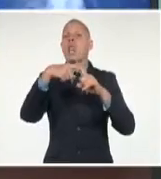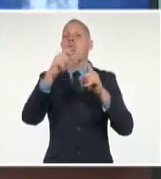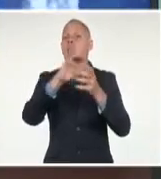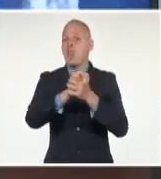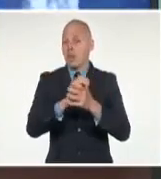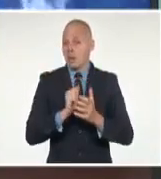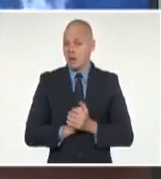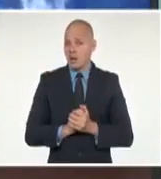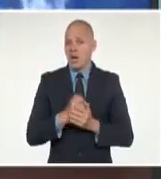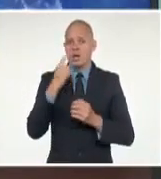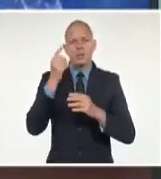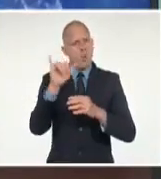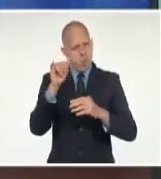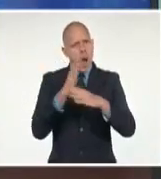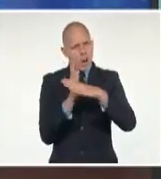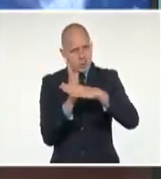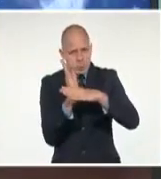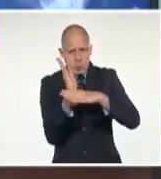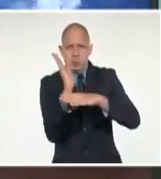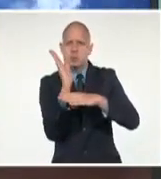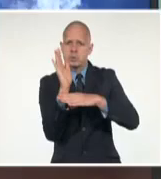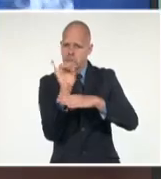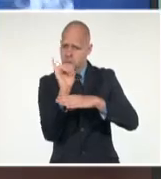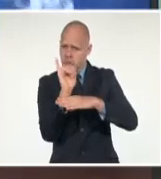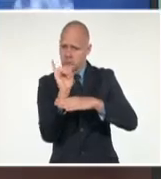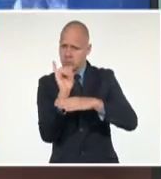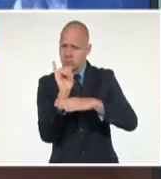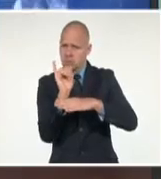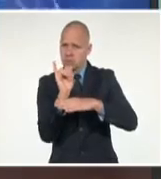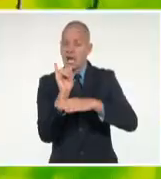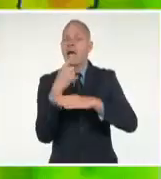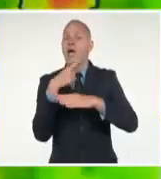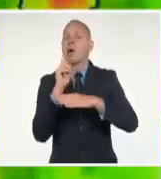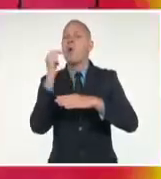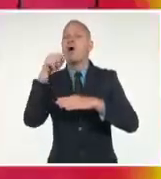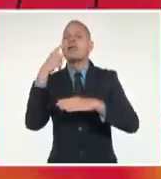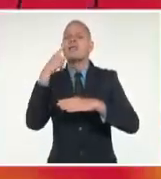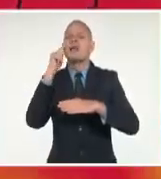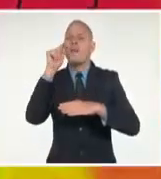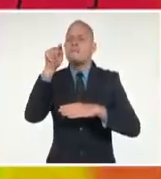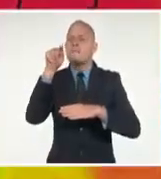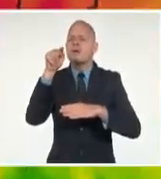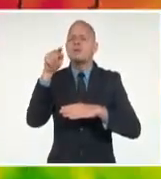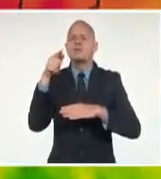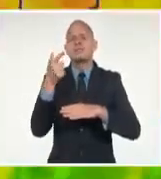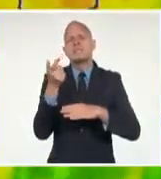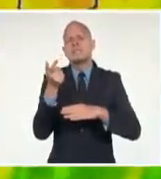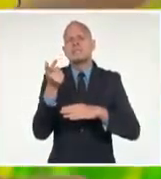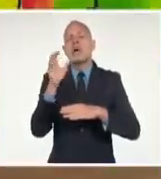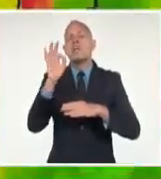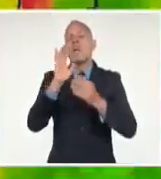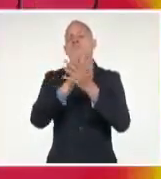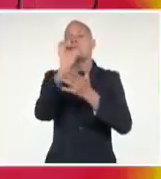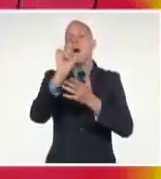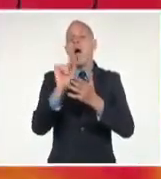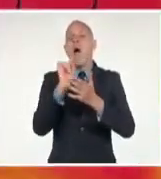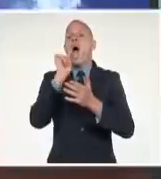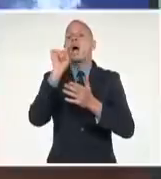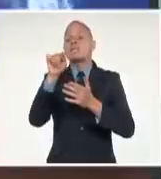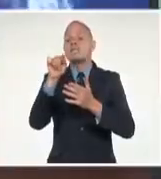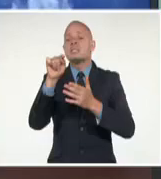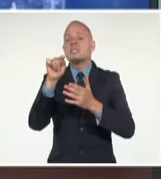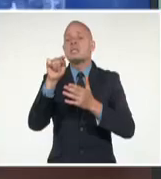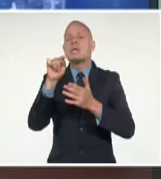rumbo al noroeste, por lo tanto, estando aquí, con rumbo noroeste a 20